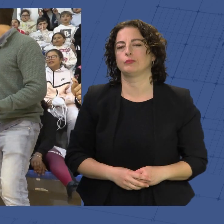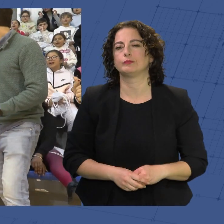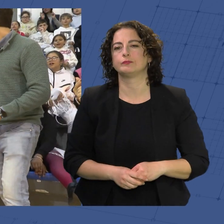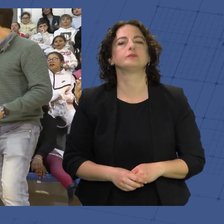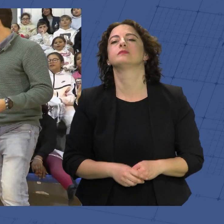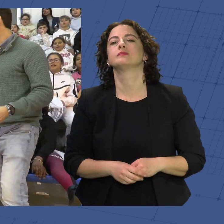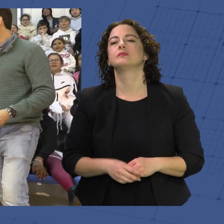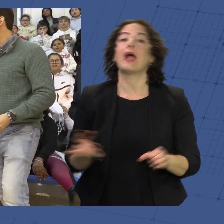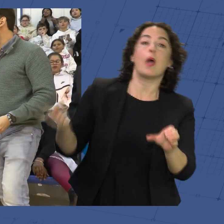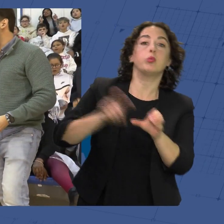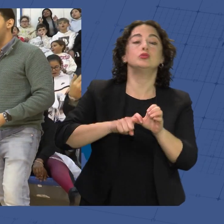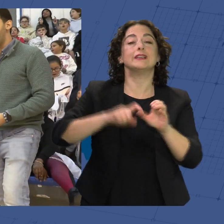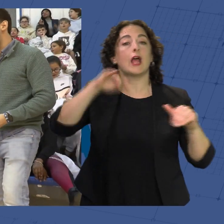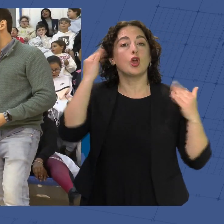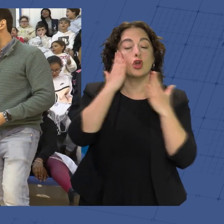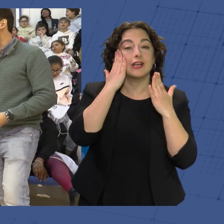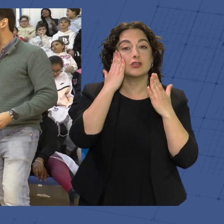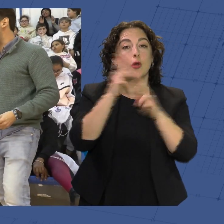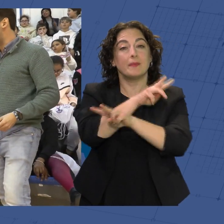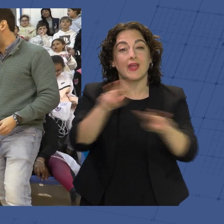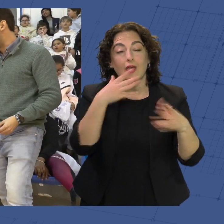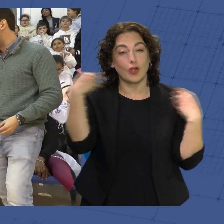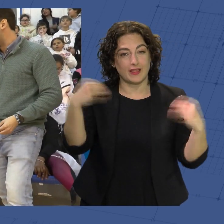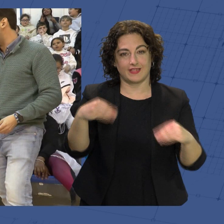¡Fundante a congreso encantado!